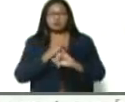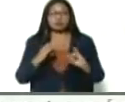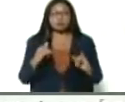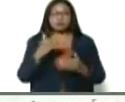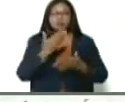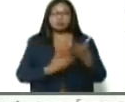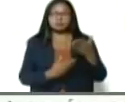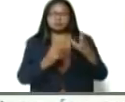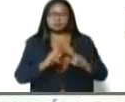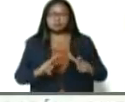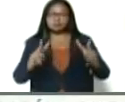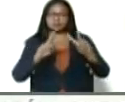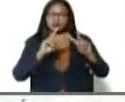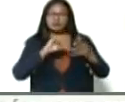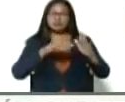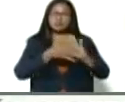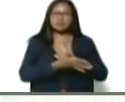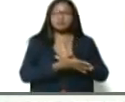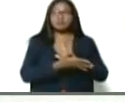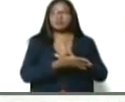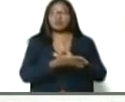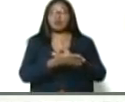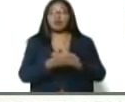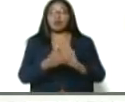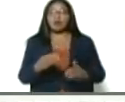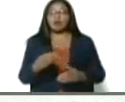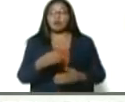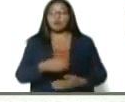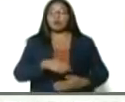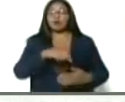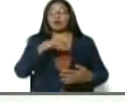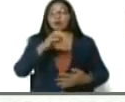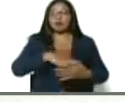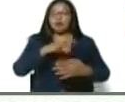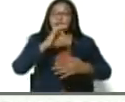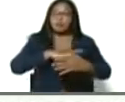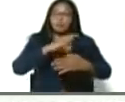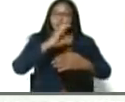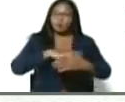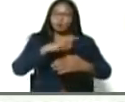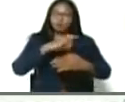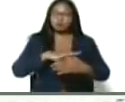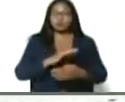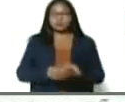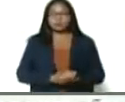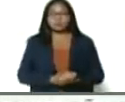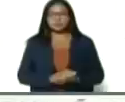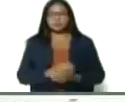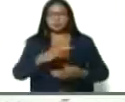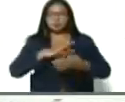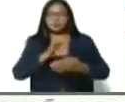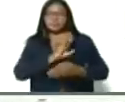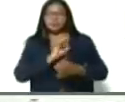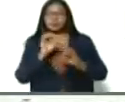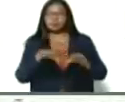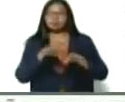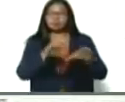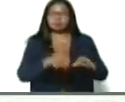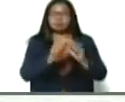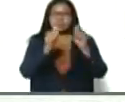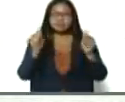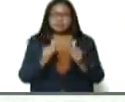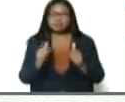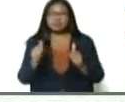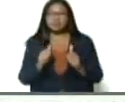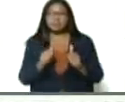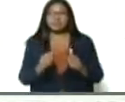emitir valores, se convierte en una especie de casa de bolsa, las bolsas rurales, etcétera, y sistema de reaseguramiento de